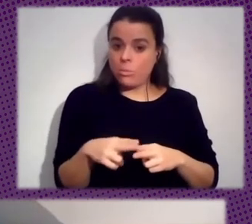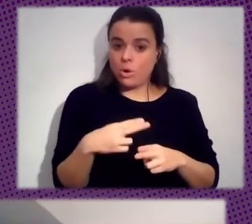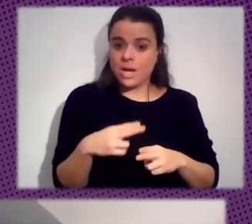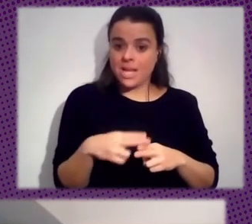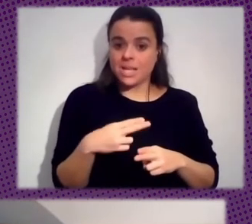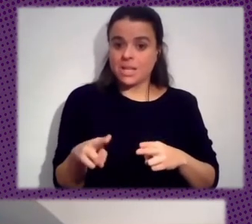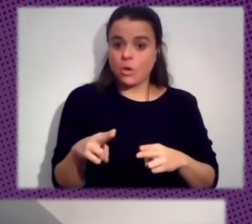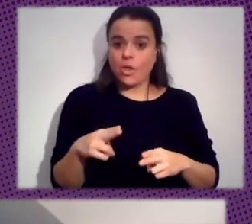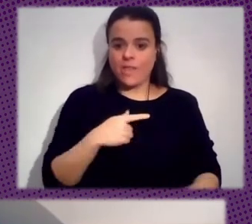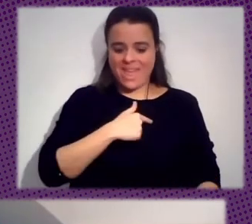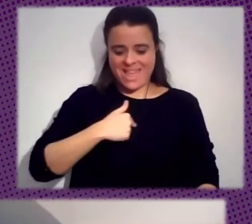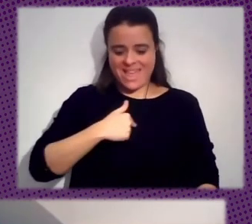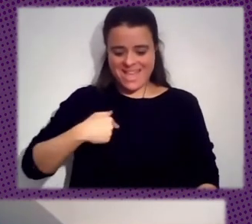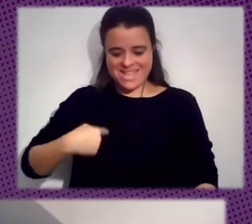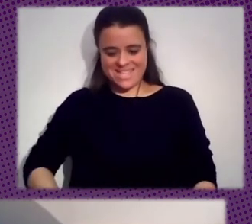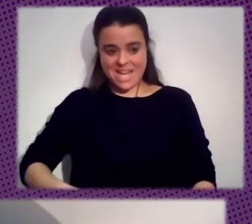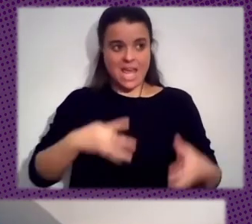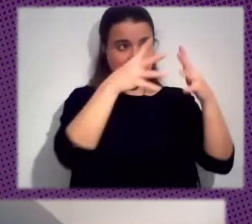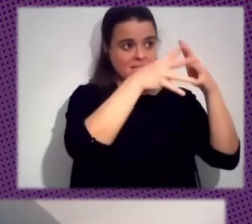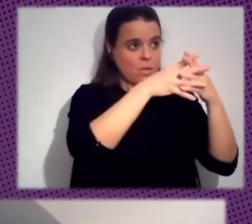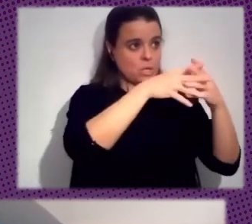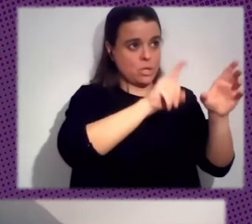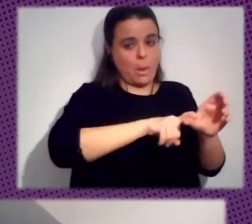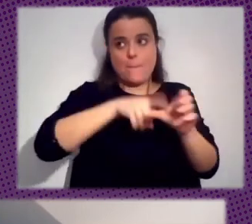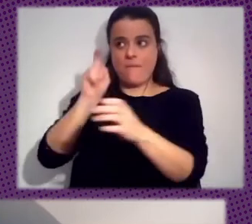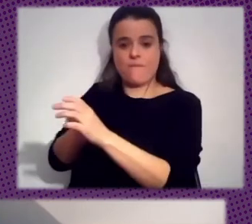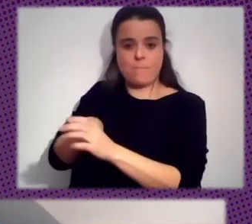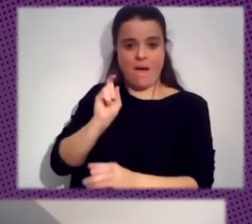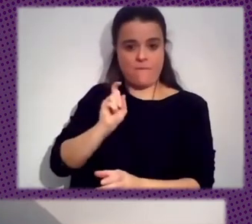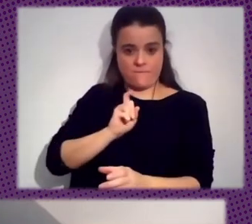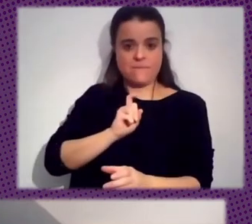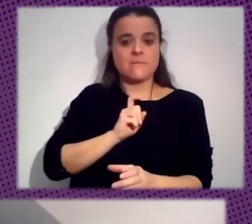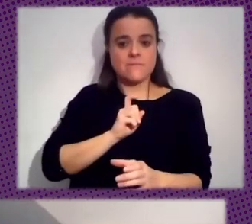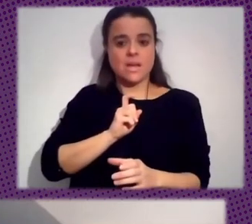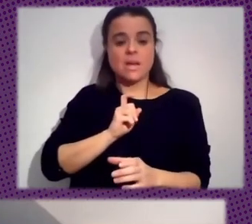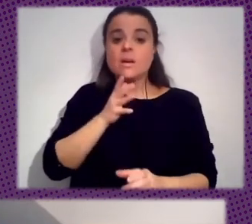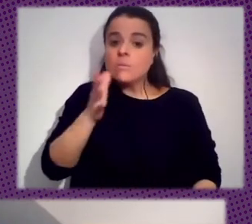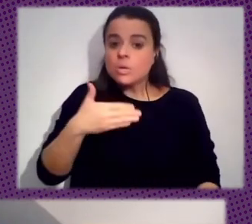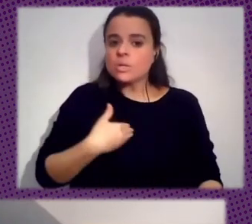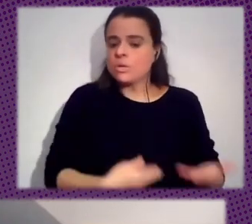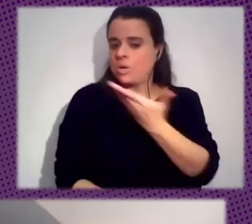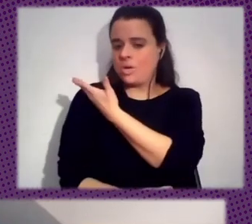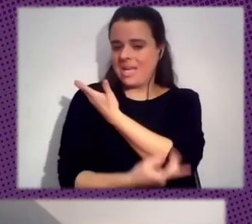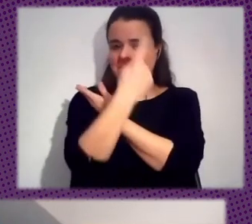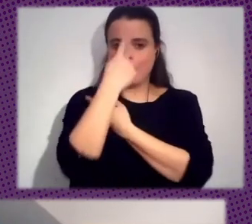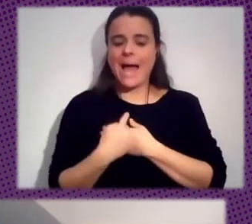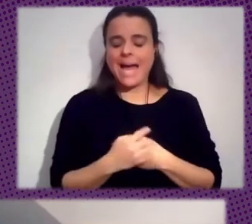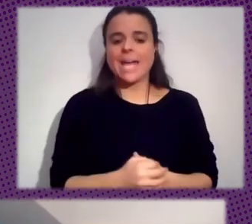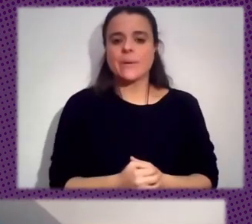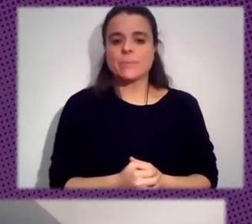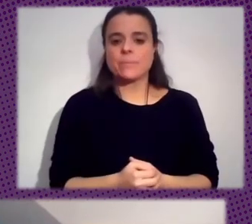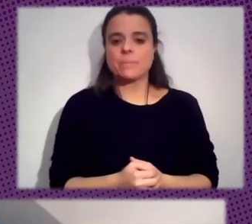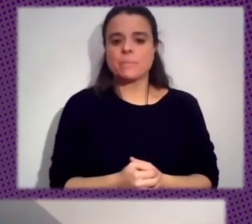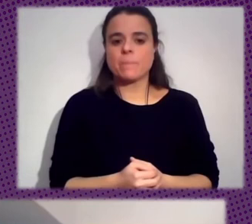Desacoplarse De China Y Estados Unidos Por Eso Estoy Aquí Con La Imagen Por Ejemplo De Que